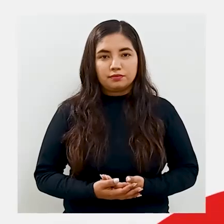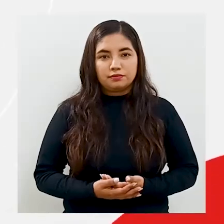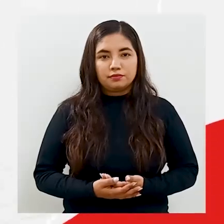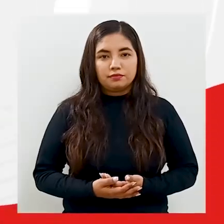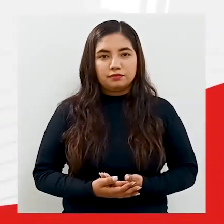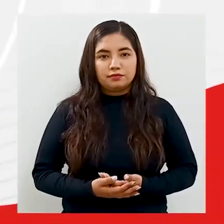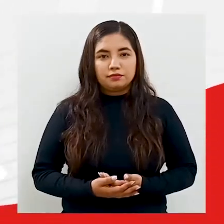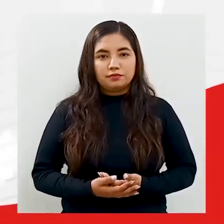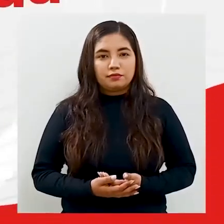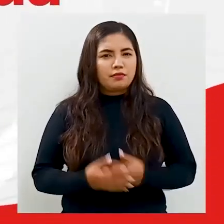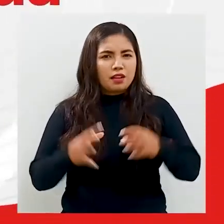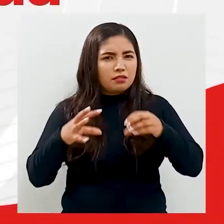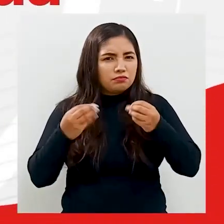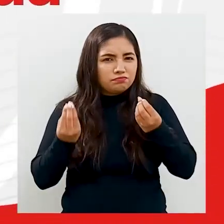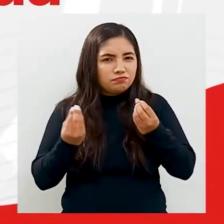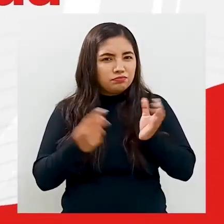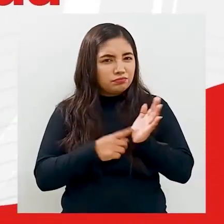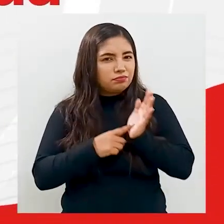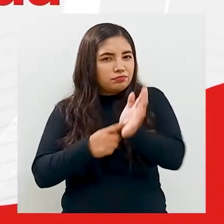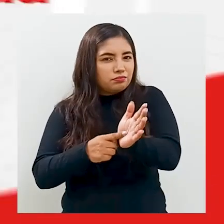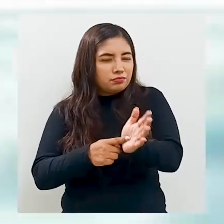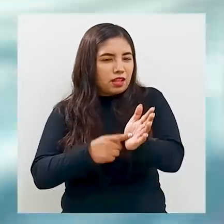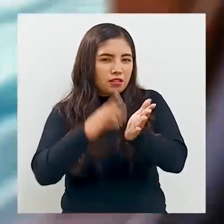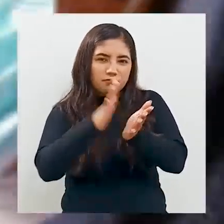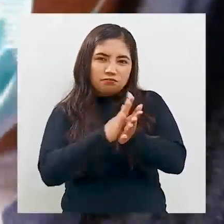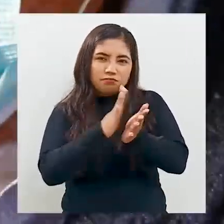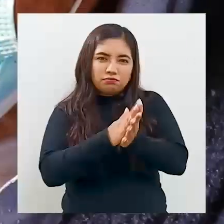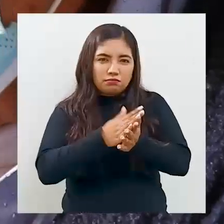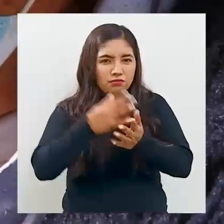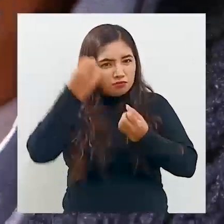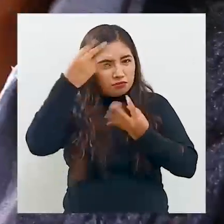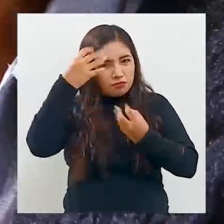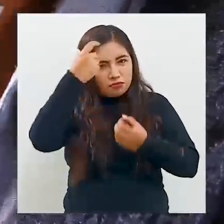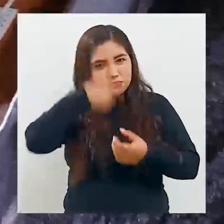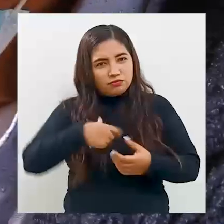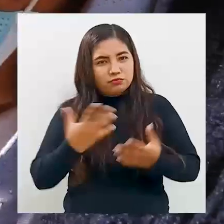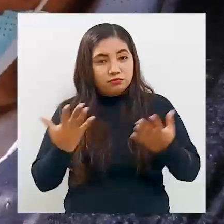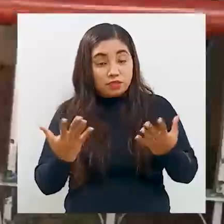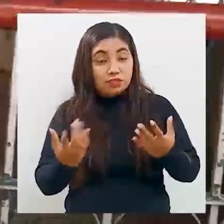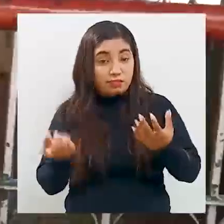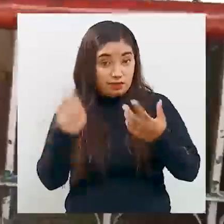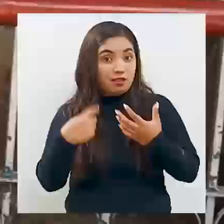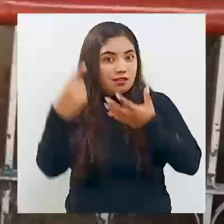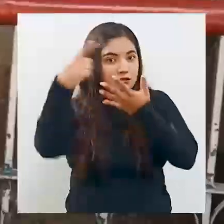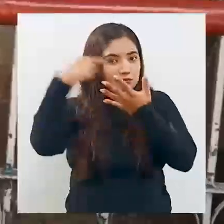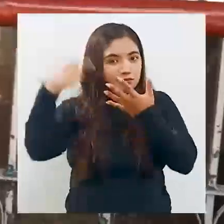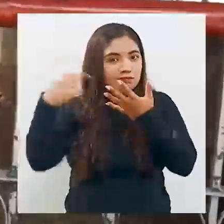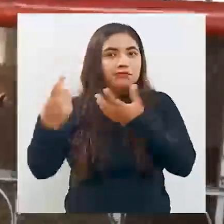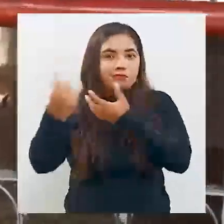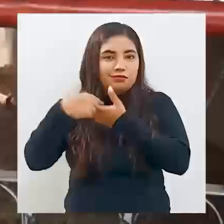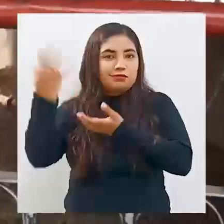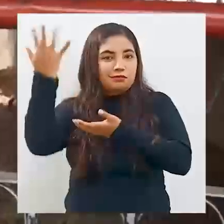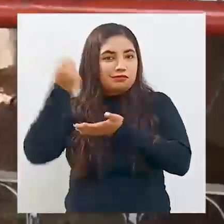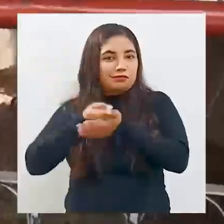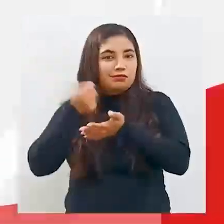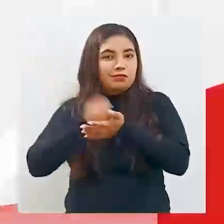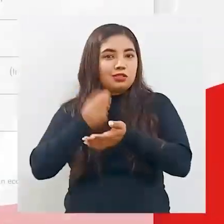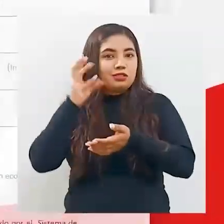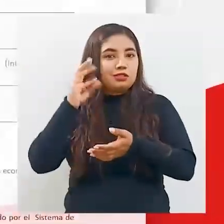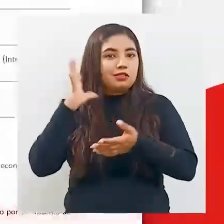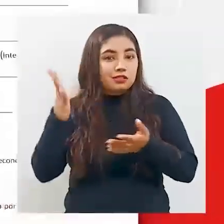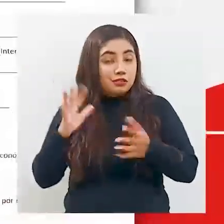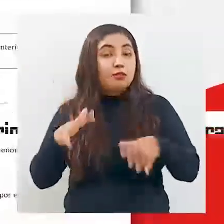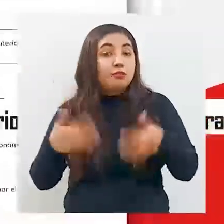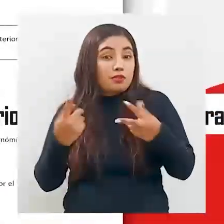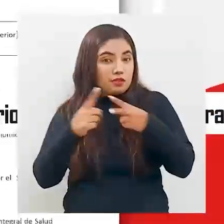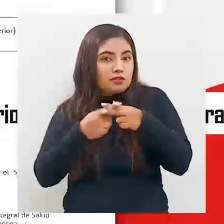¿Cómo presentar tu declaración jurada? Si cumples los requisitos de ingreso a Pensión 65, puedes iniciar el trámite de